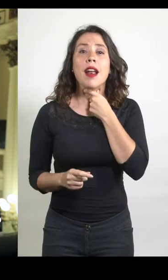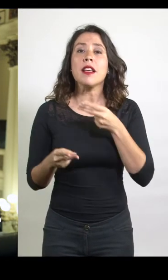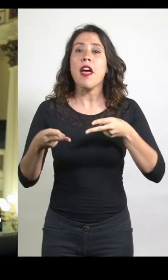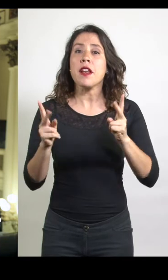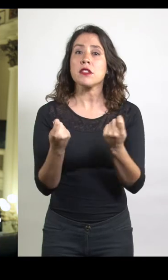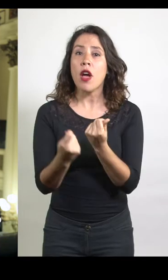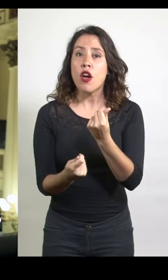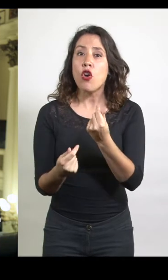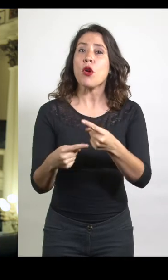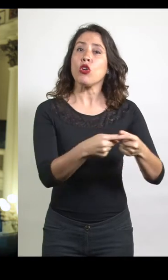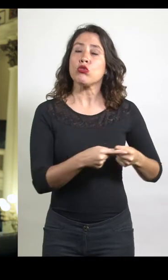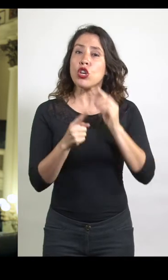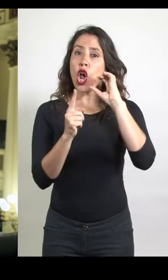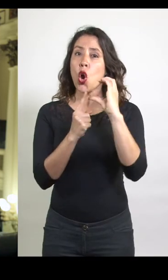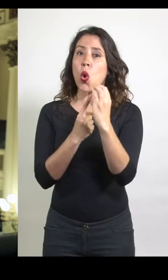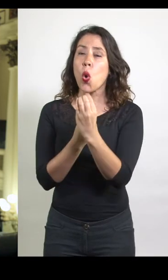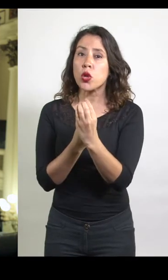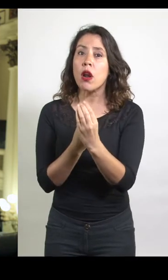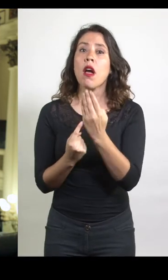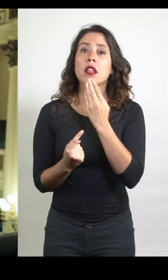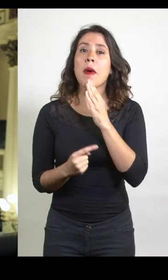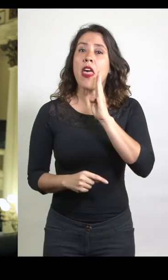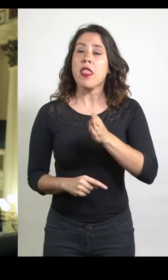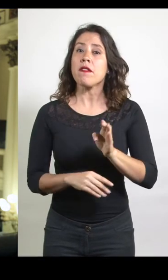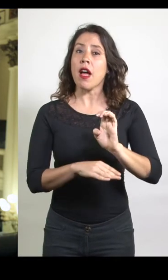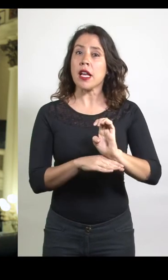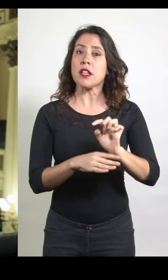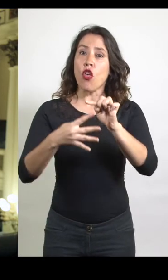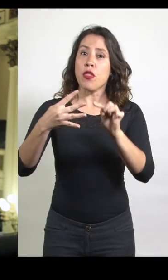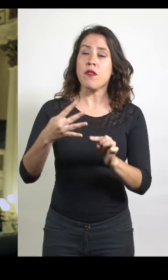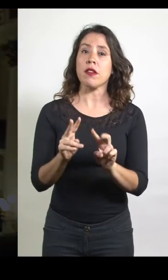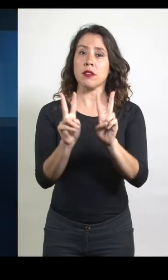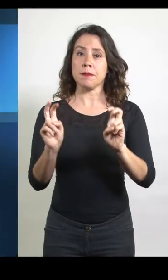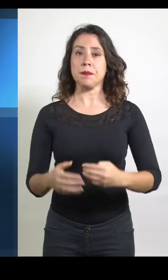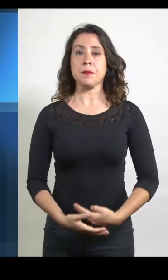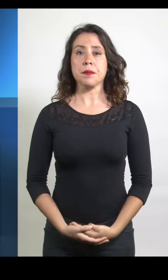de los derechos económicos, sociales y culturales, junto con los deberes del Estado en dichas materias.